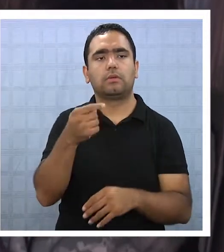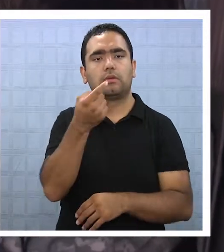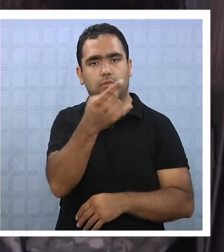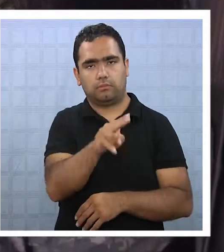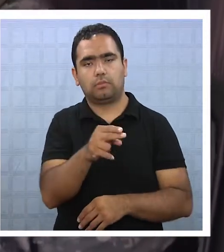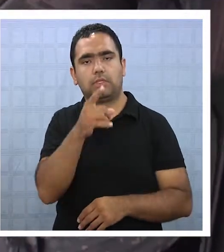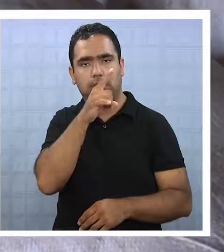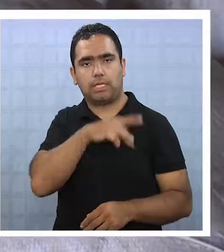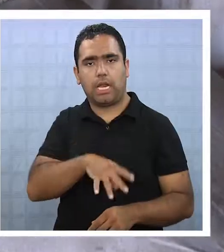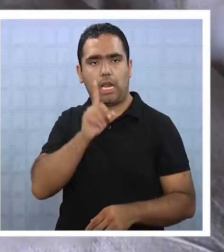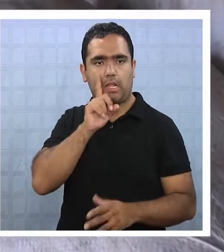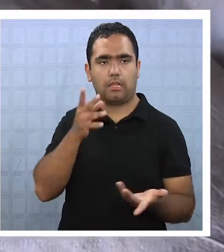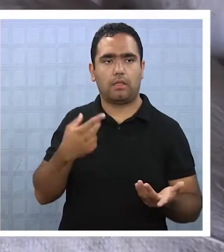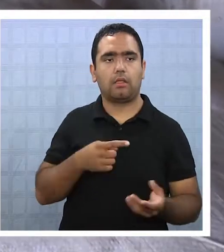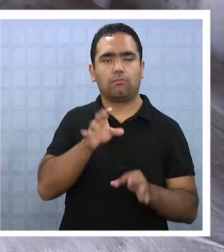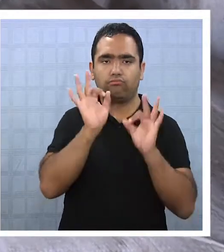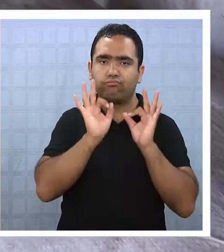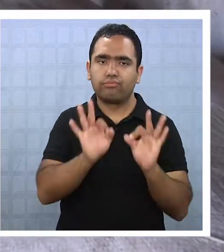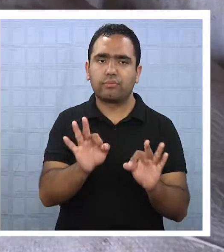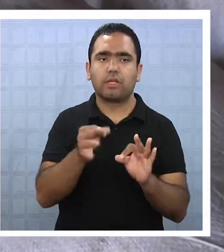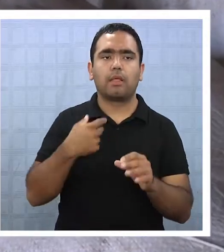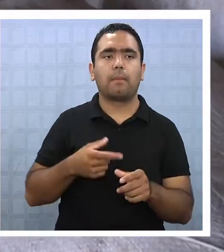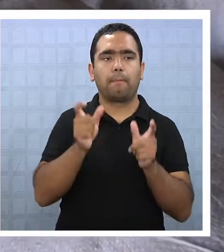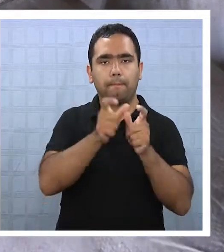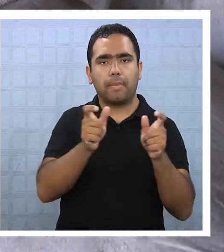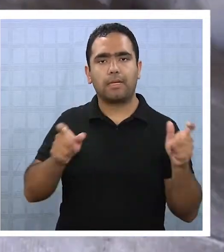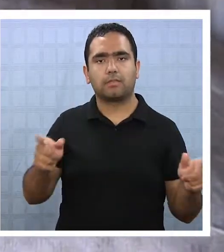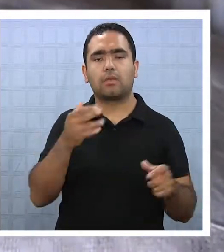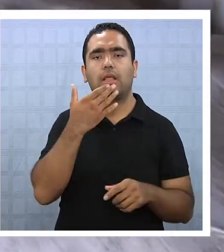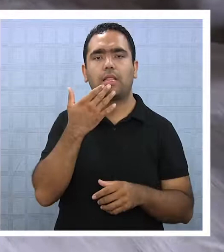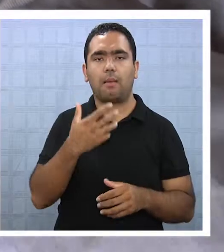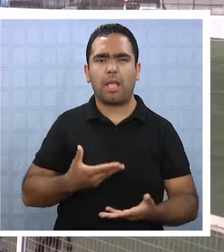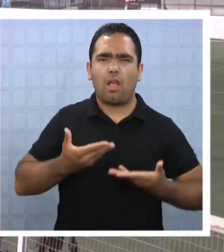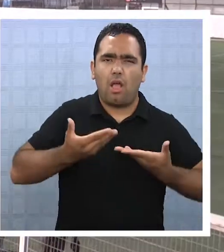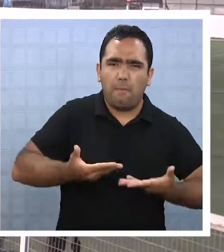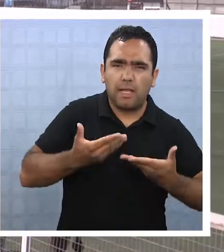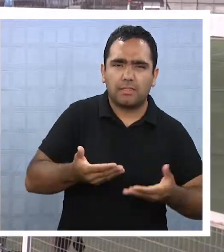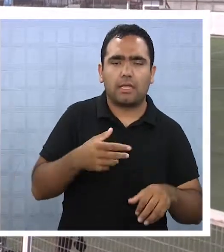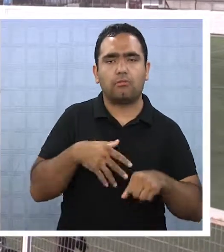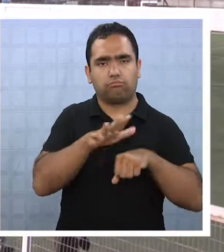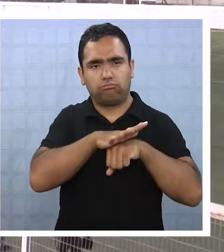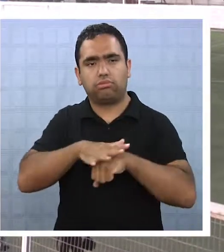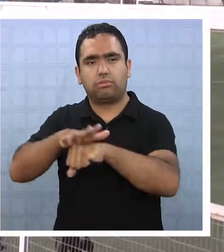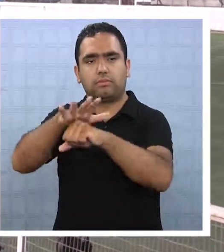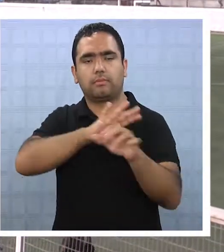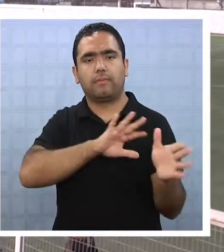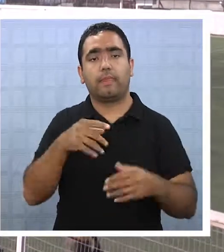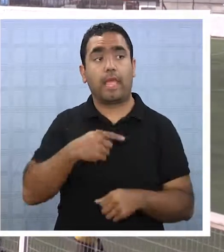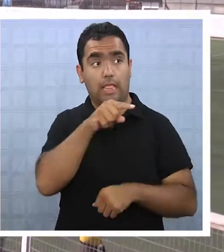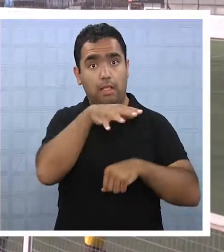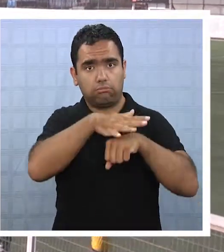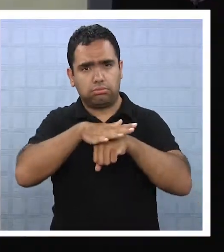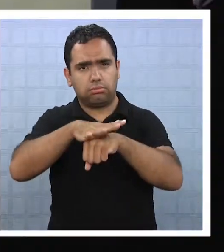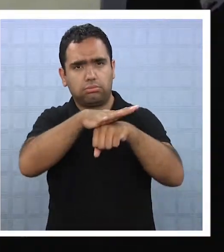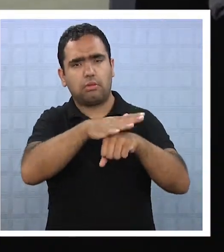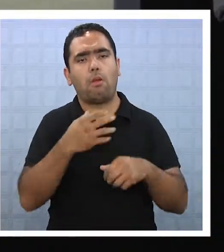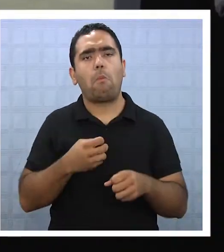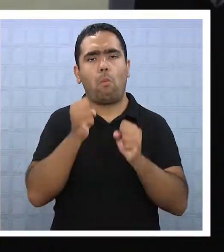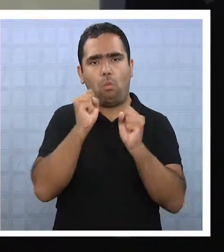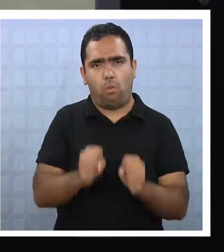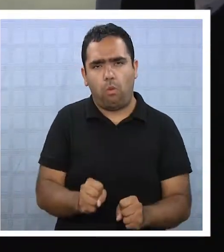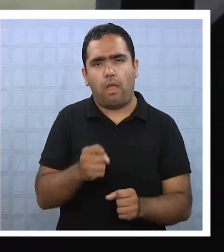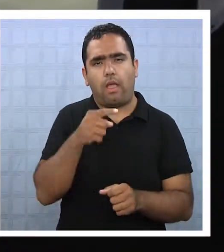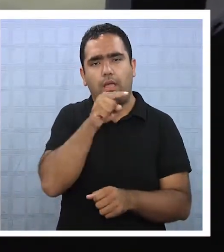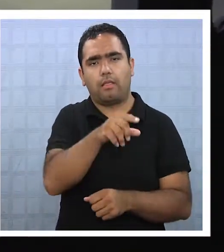que tiene la Fuerza Aérea chilena. Y que es idóneo para el transporte de personas y carga. Este helicóptero, el helicóptero Black Hawk, es